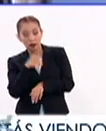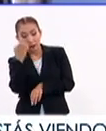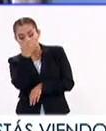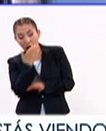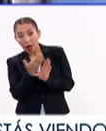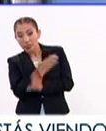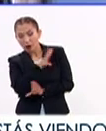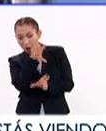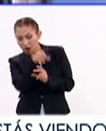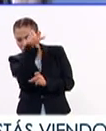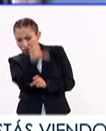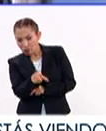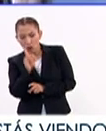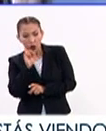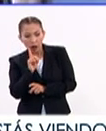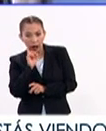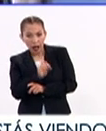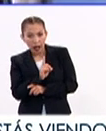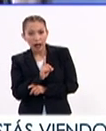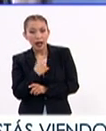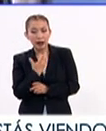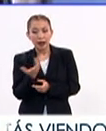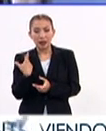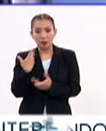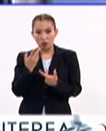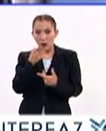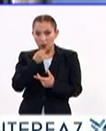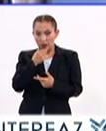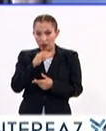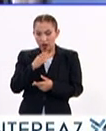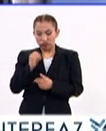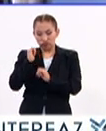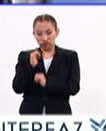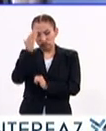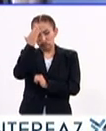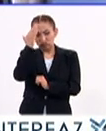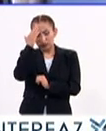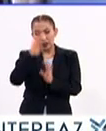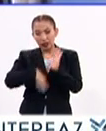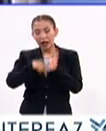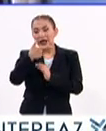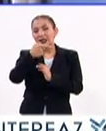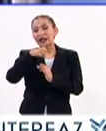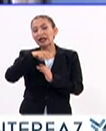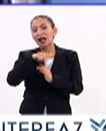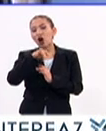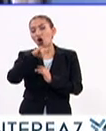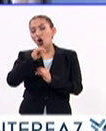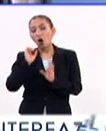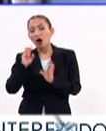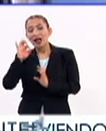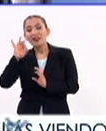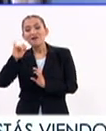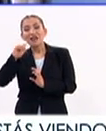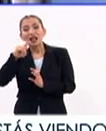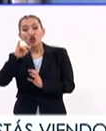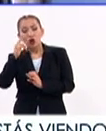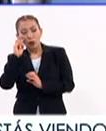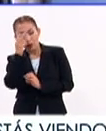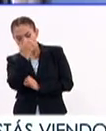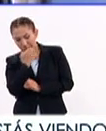valoración integral del infectólogo, del ginecólogo y ver que no haya ninguna otra